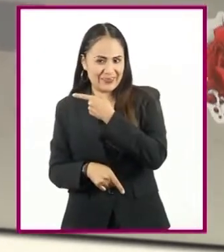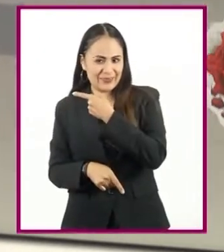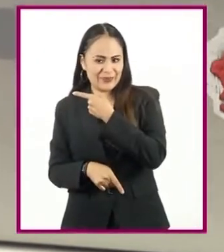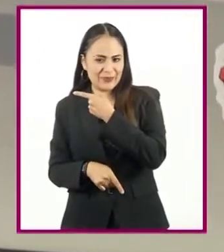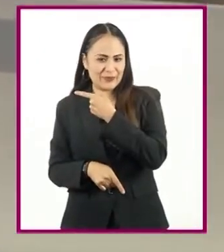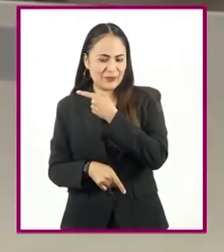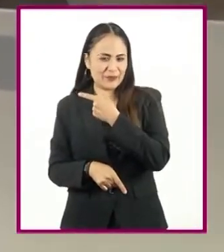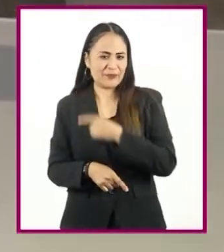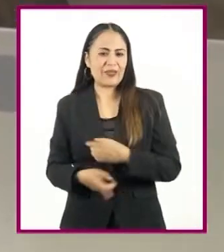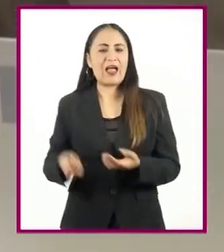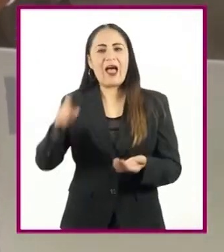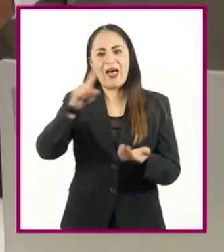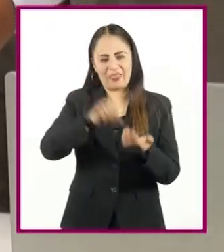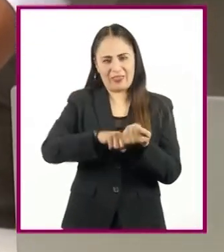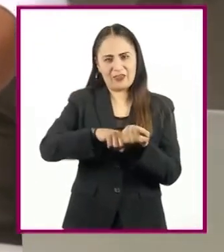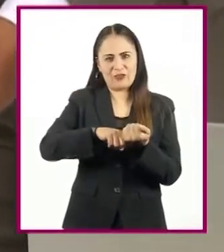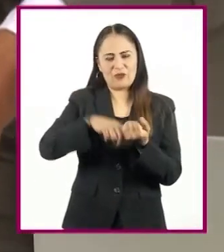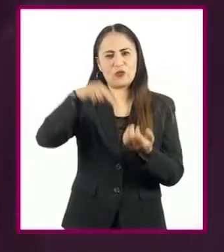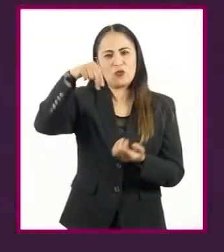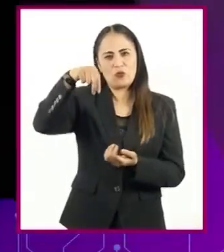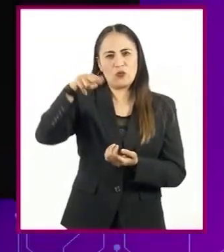Se encuentra dentro del núcleo.